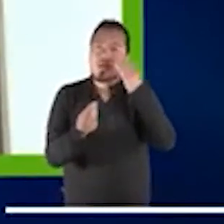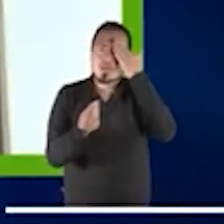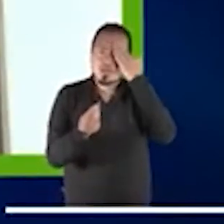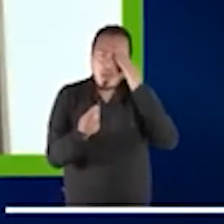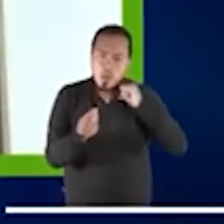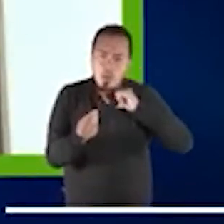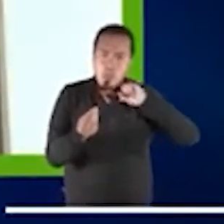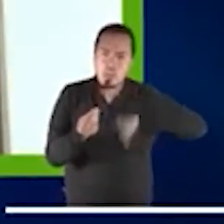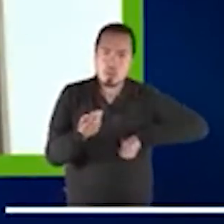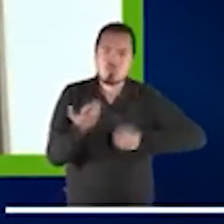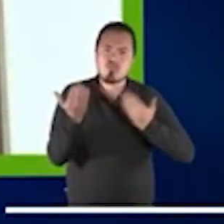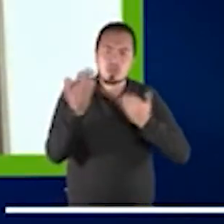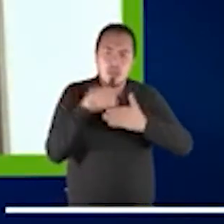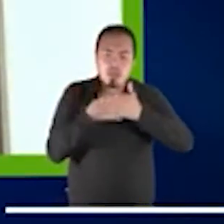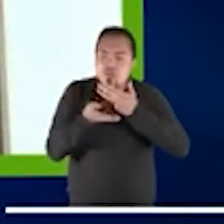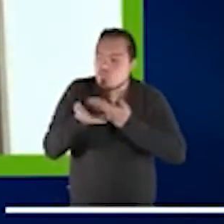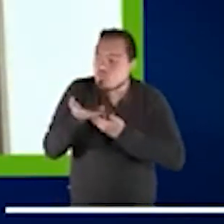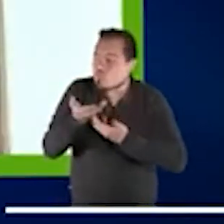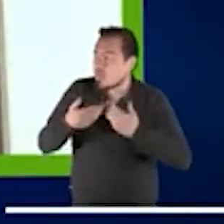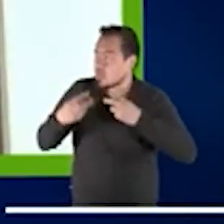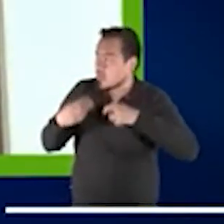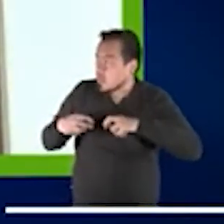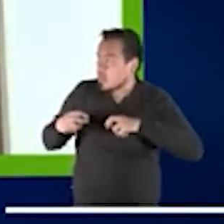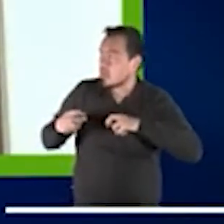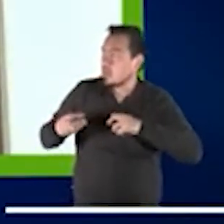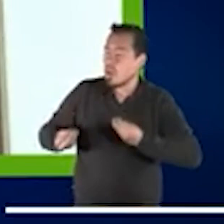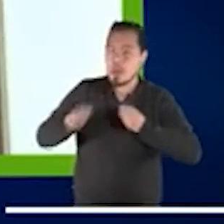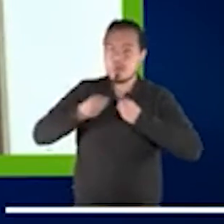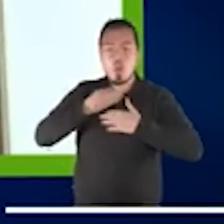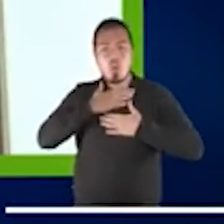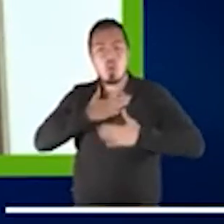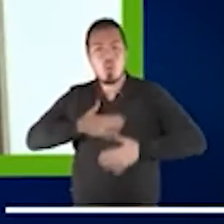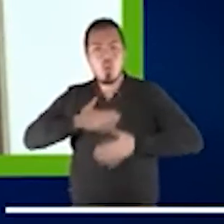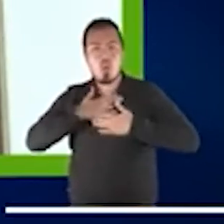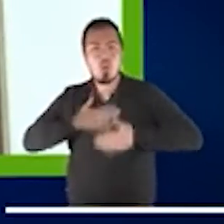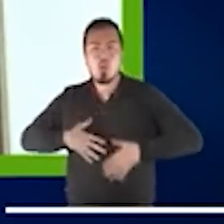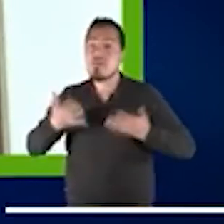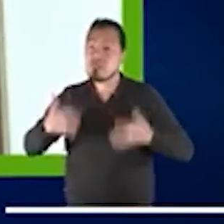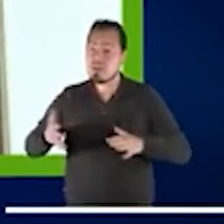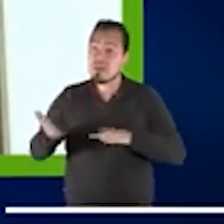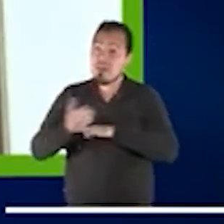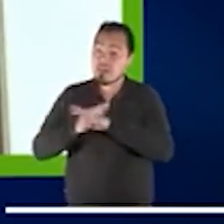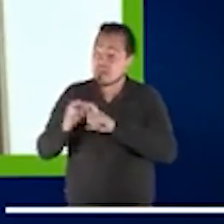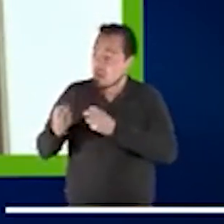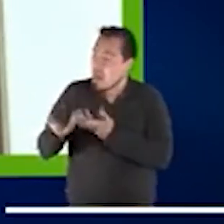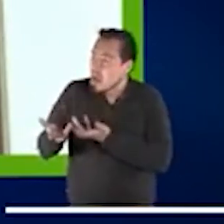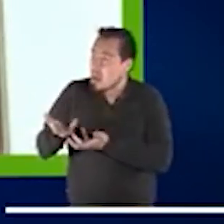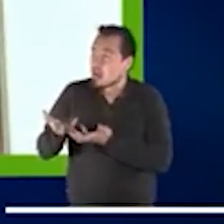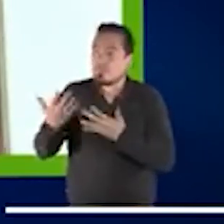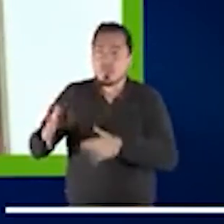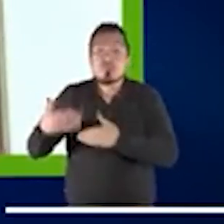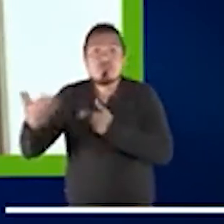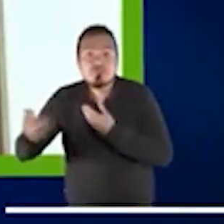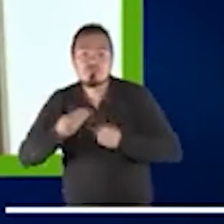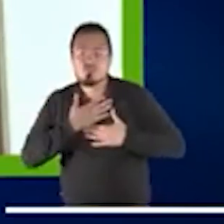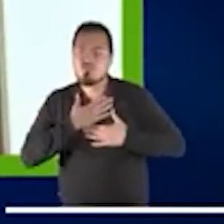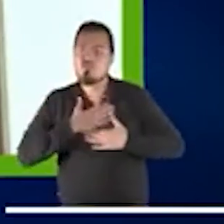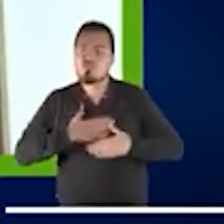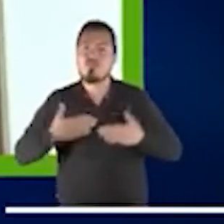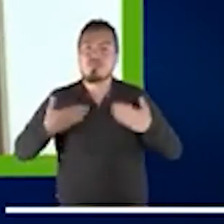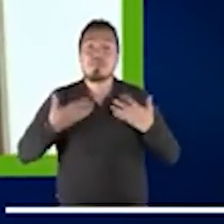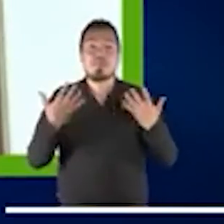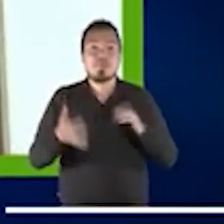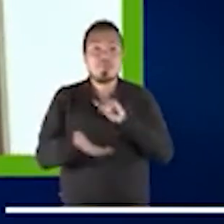conforto después del encuentro. Entonces, en general, esta fue la parte más práctica de cómo resolver la justicia